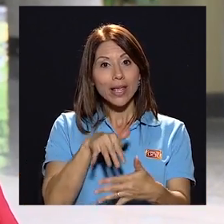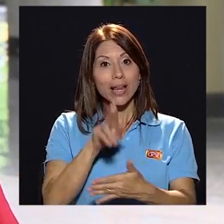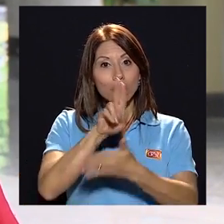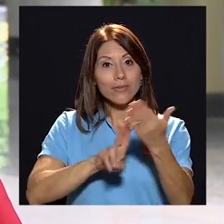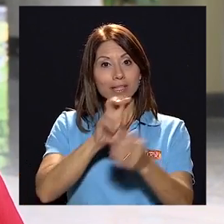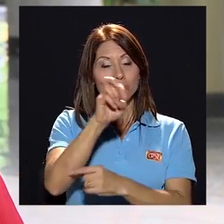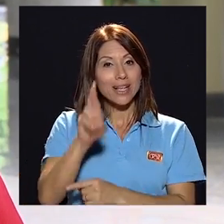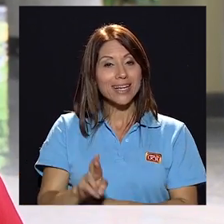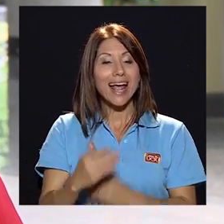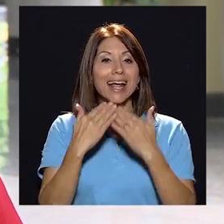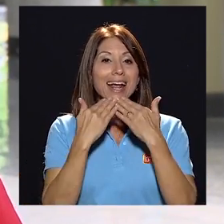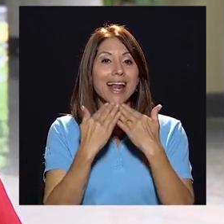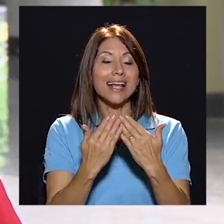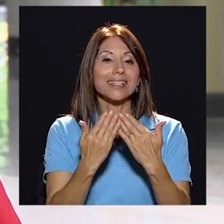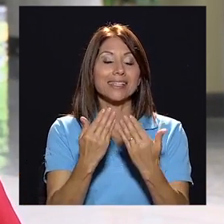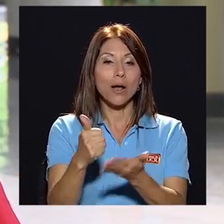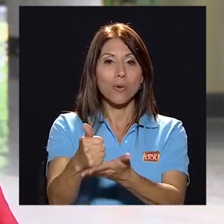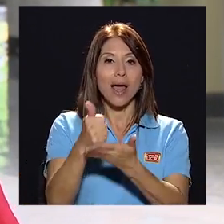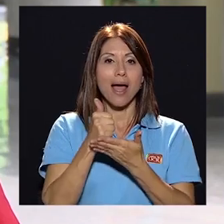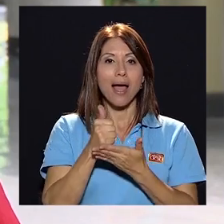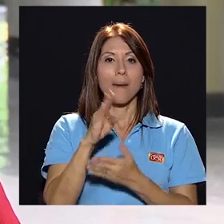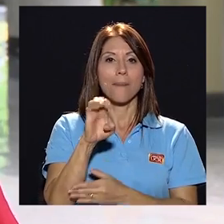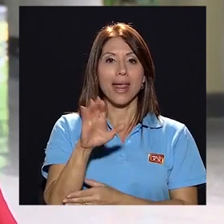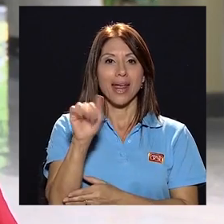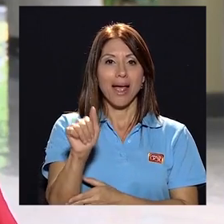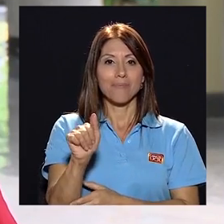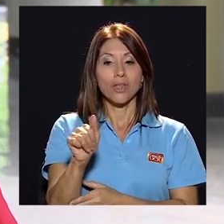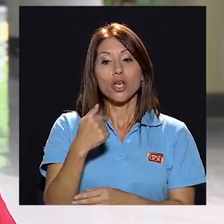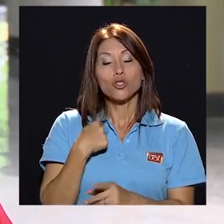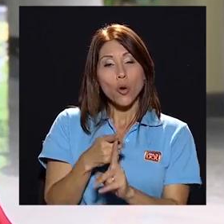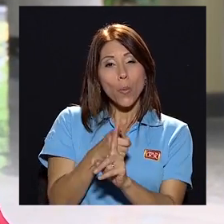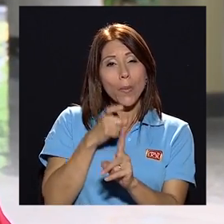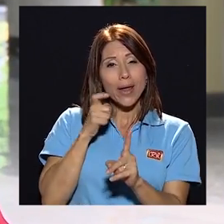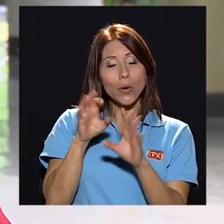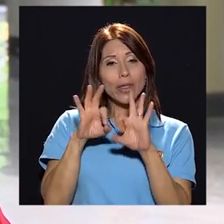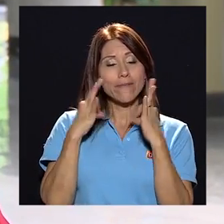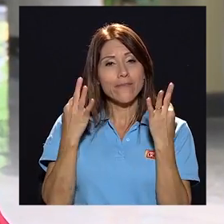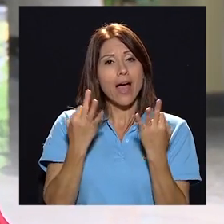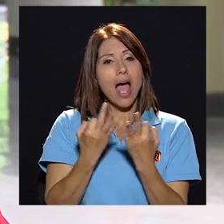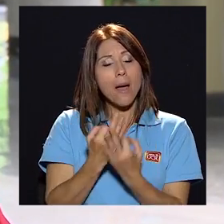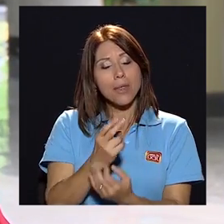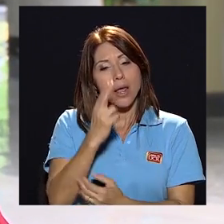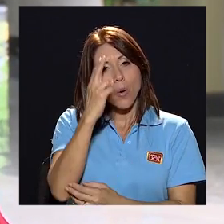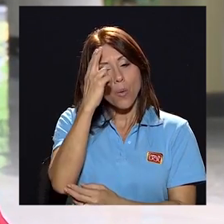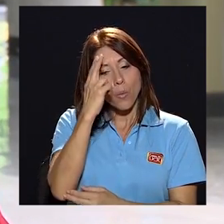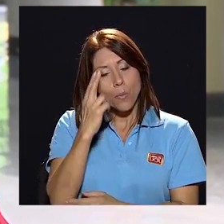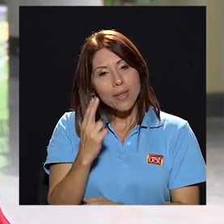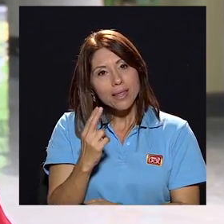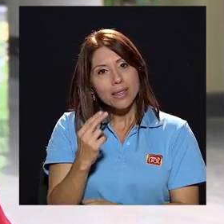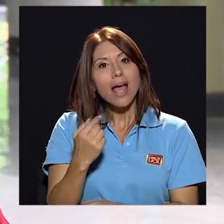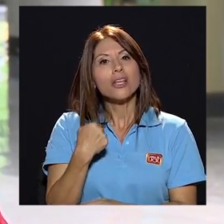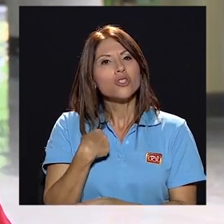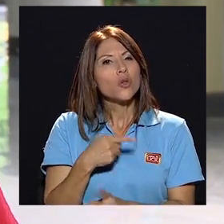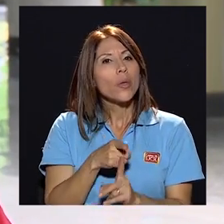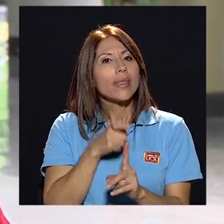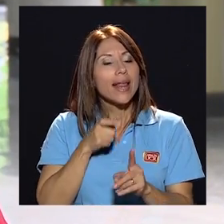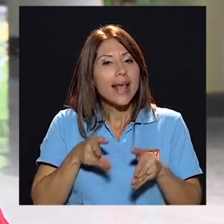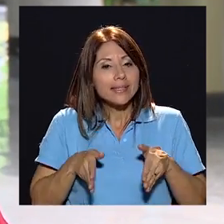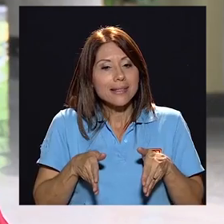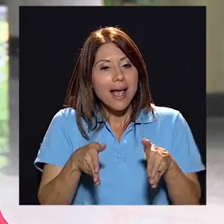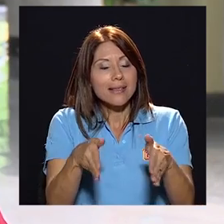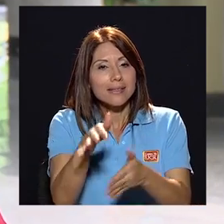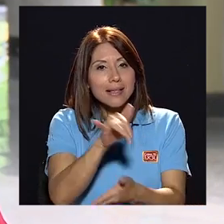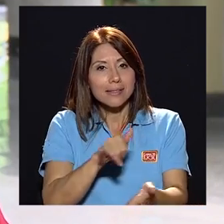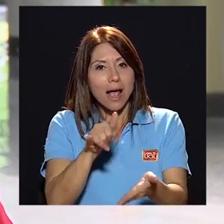una beca, yo provengo de un origen muy humilde, pero extremadamente humilde, yo provengo de la calle, de las